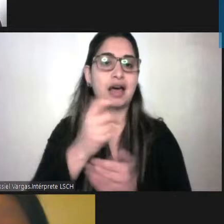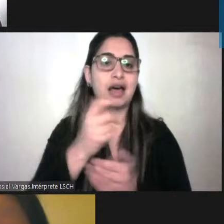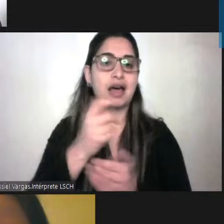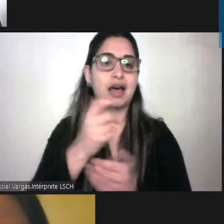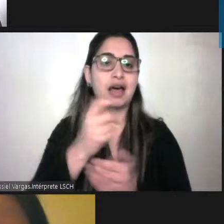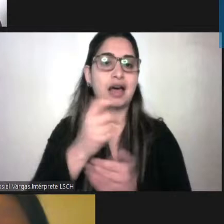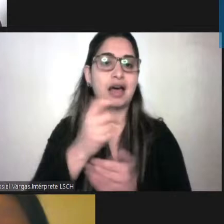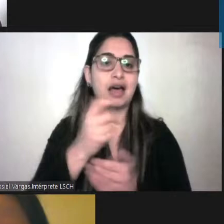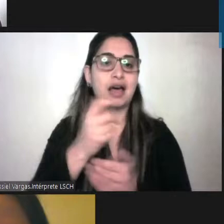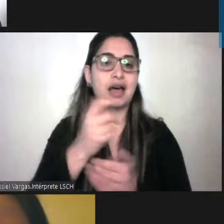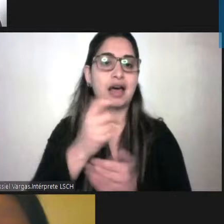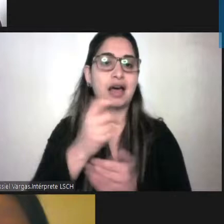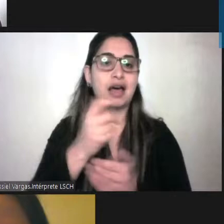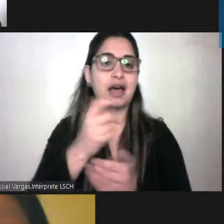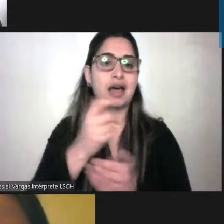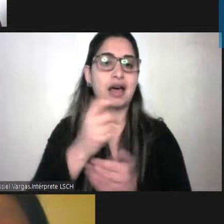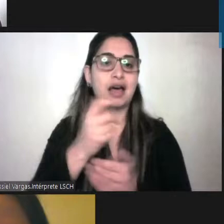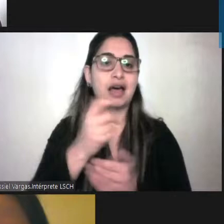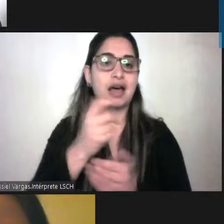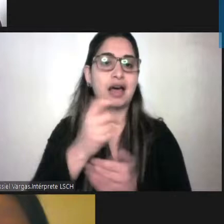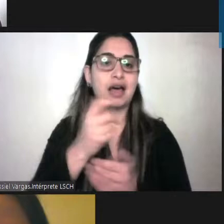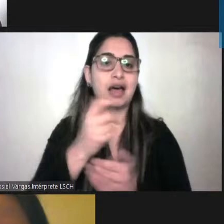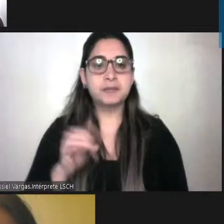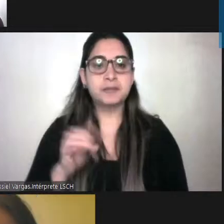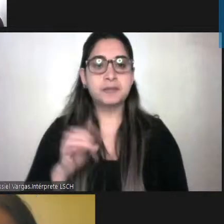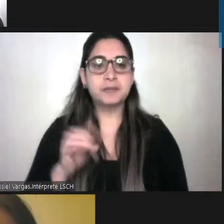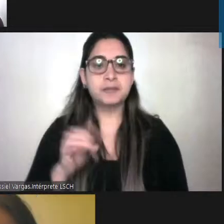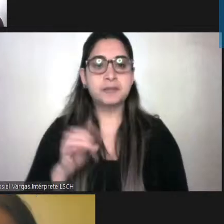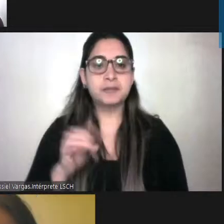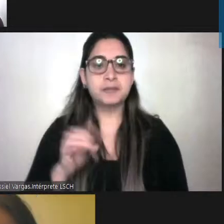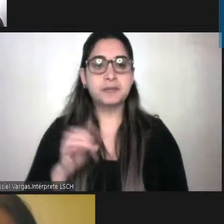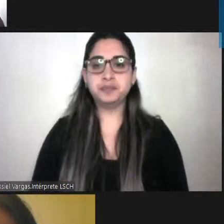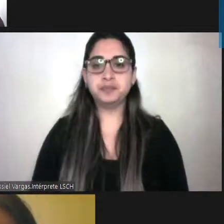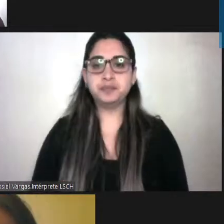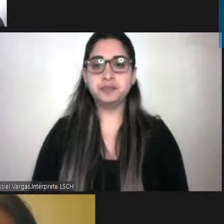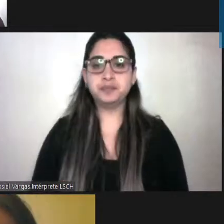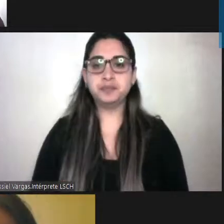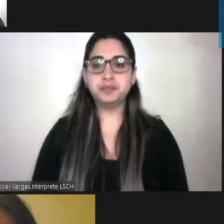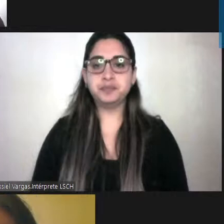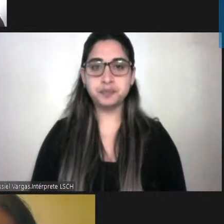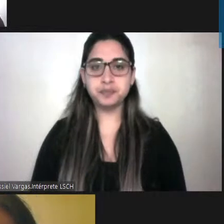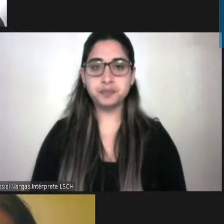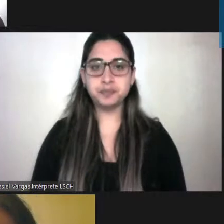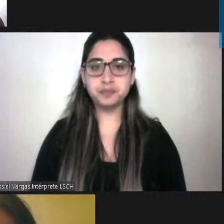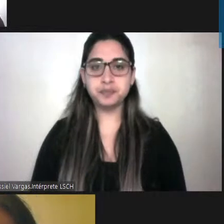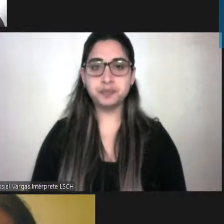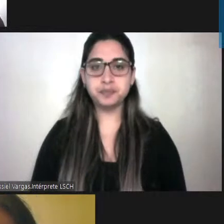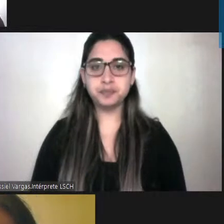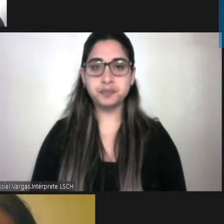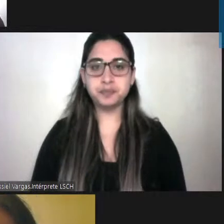muchas gracias está por ahí Angélica Bart hay una pregunta para ella